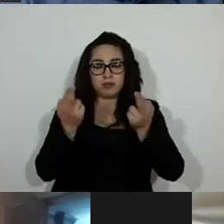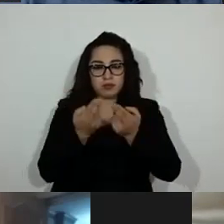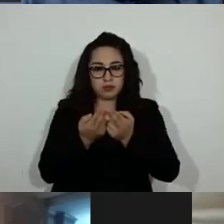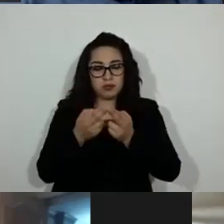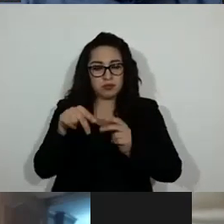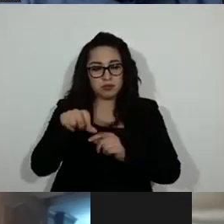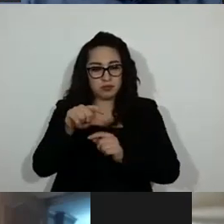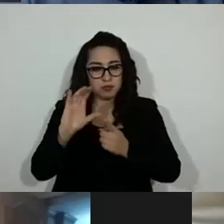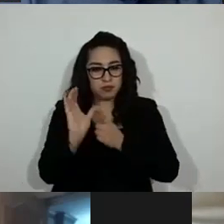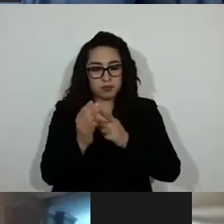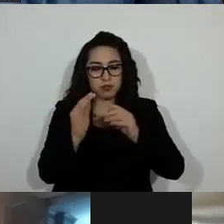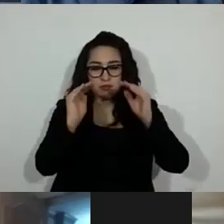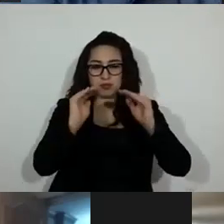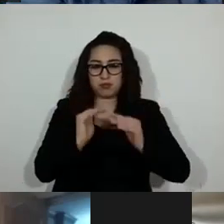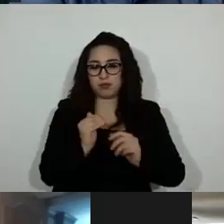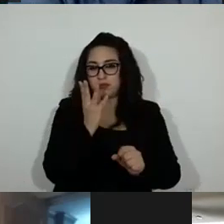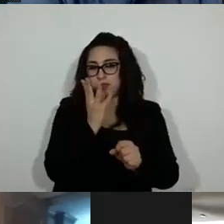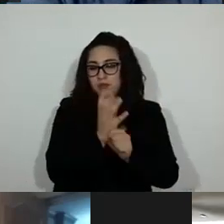Cuarto,